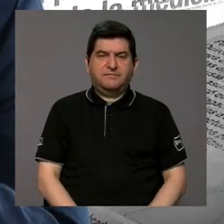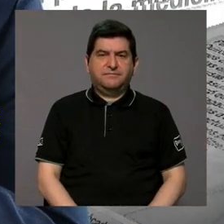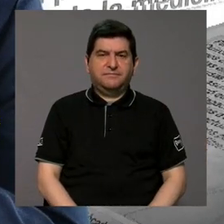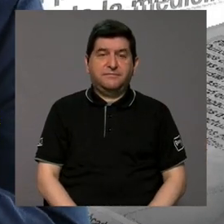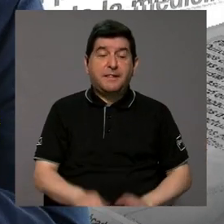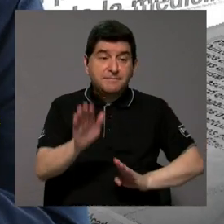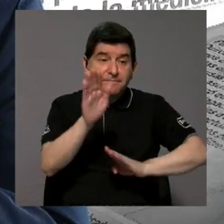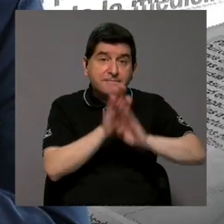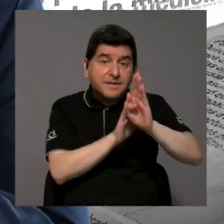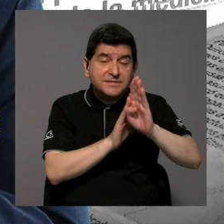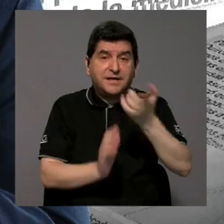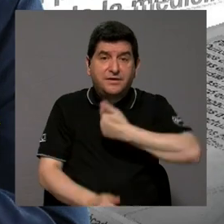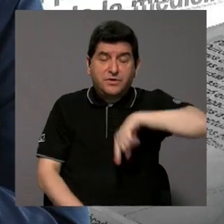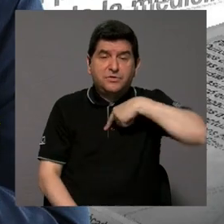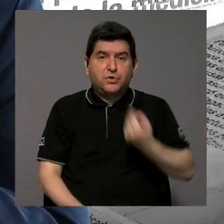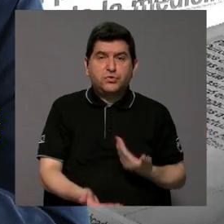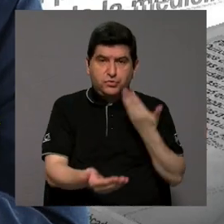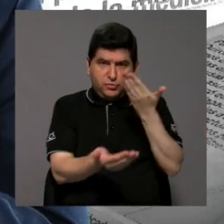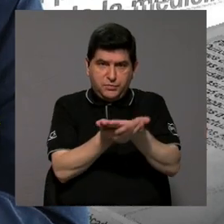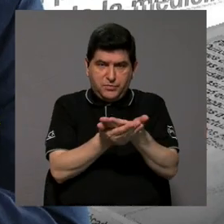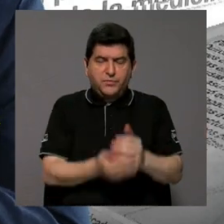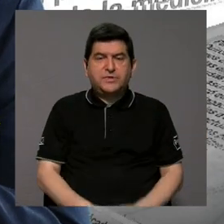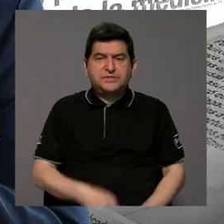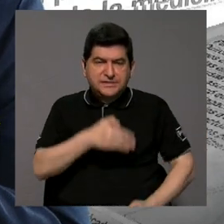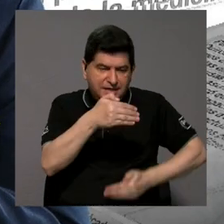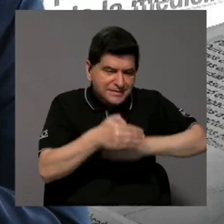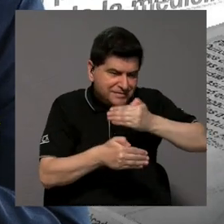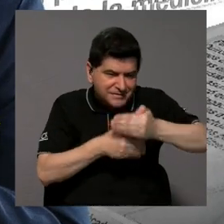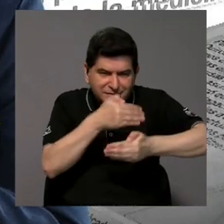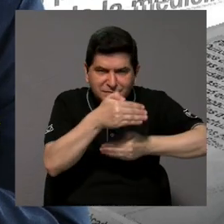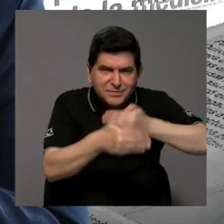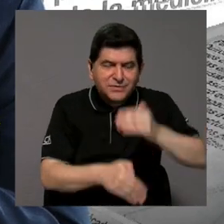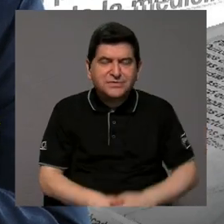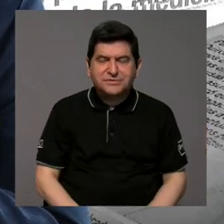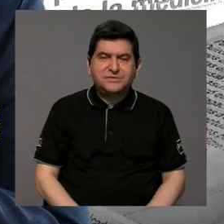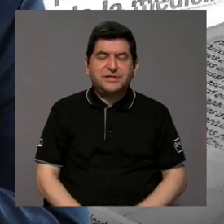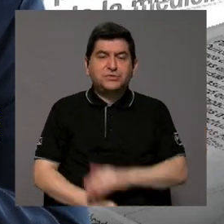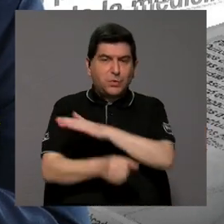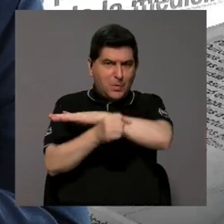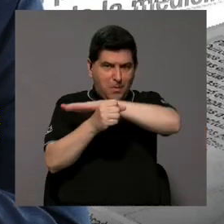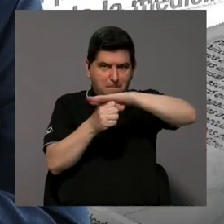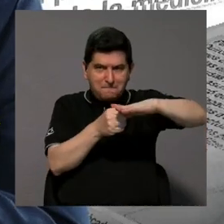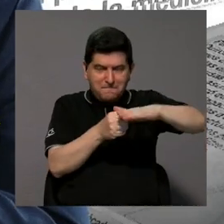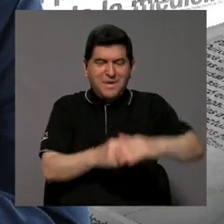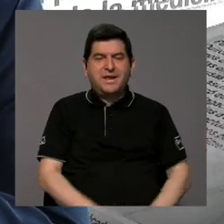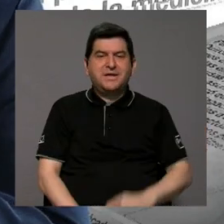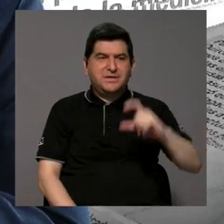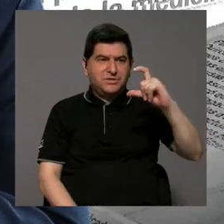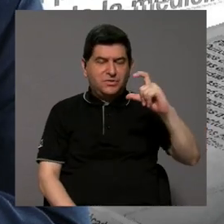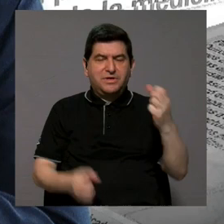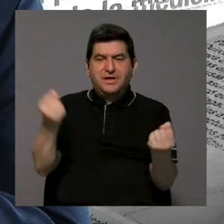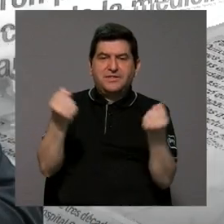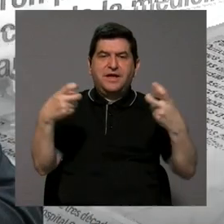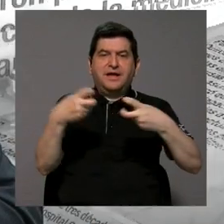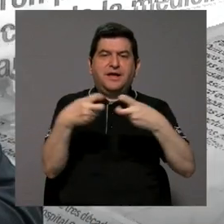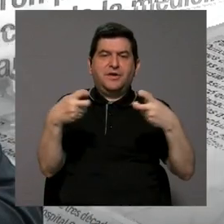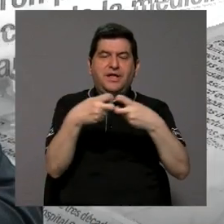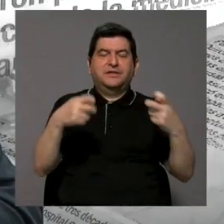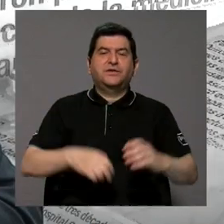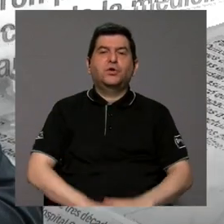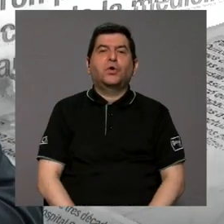desarrolláramos una propuesta de hoja de ruta para la gestión integral de las baterías de carros eléctricos.